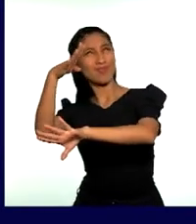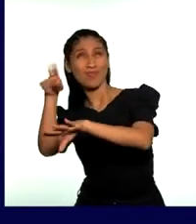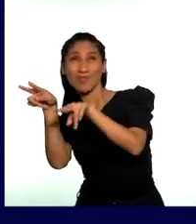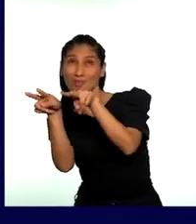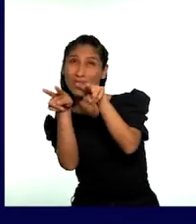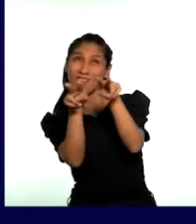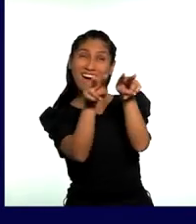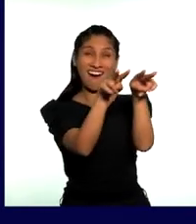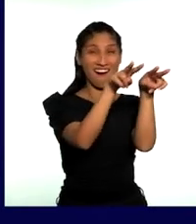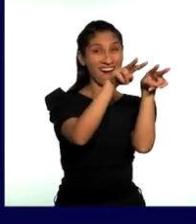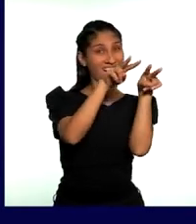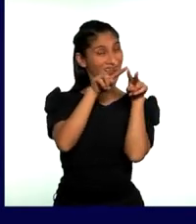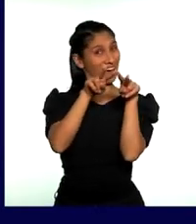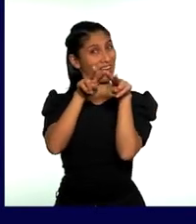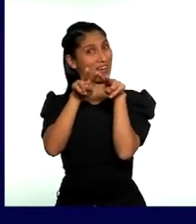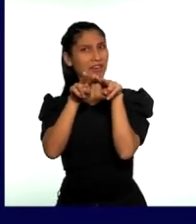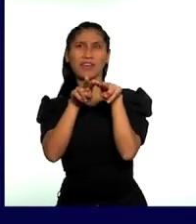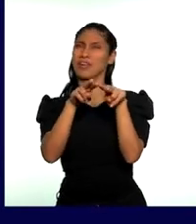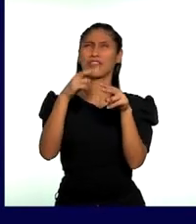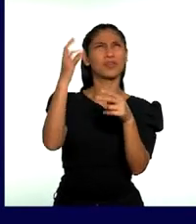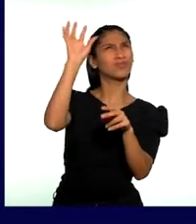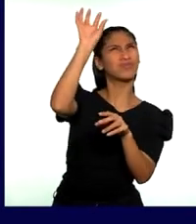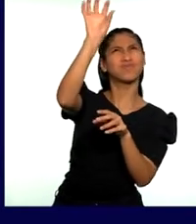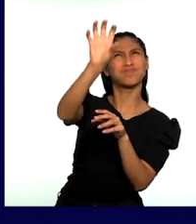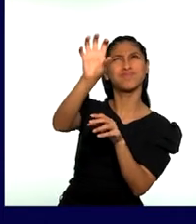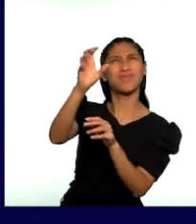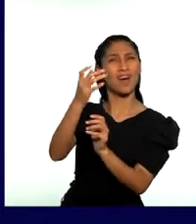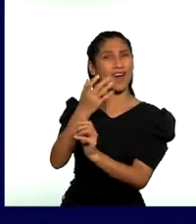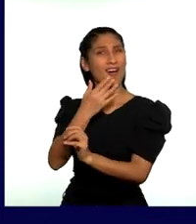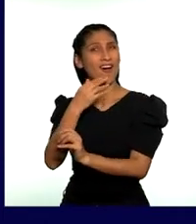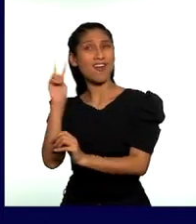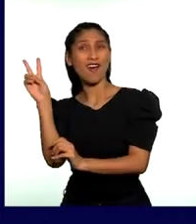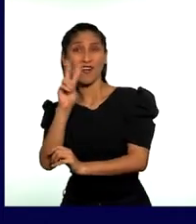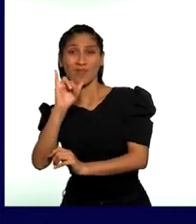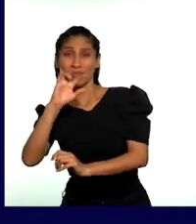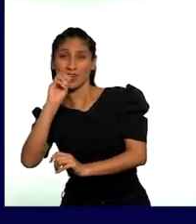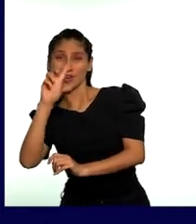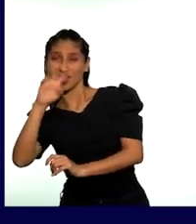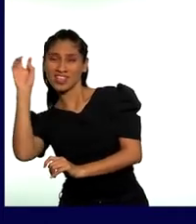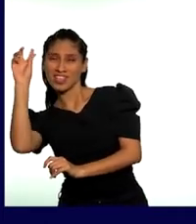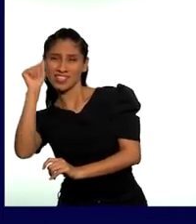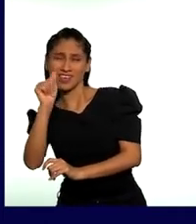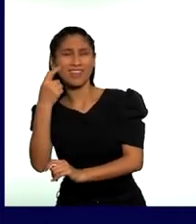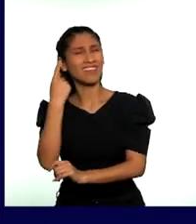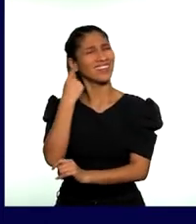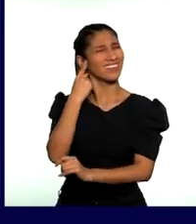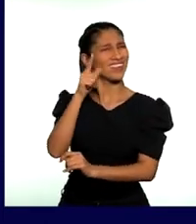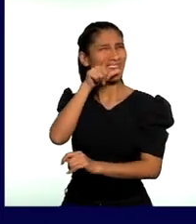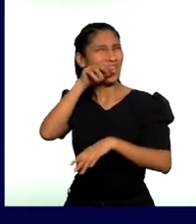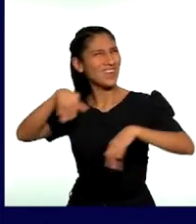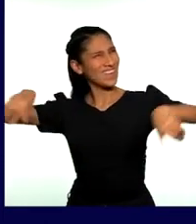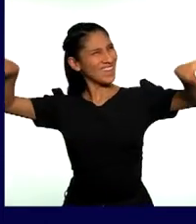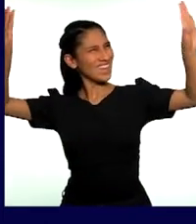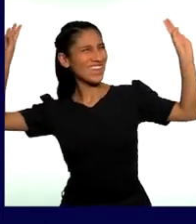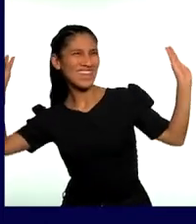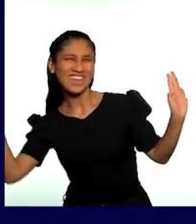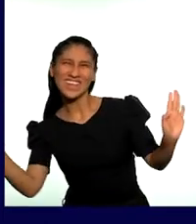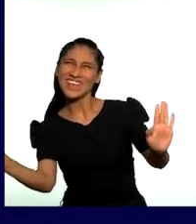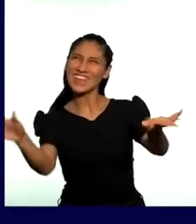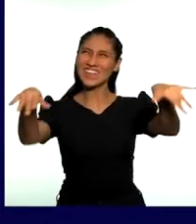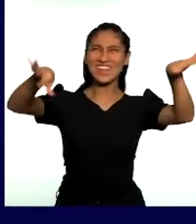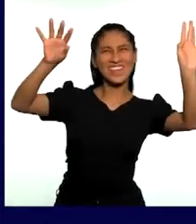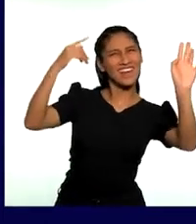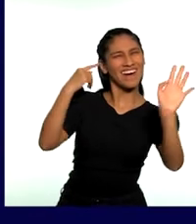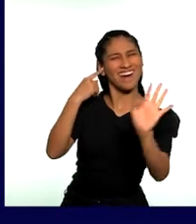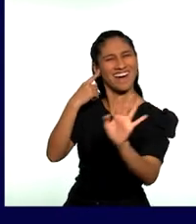suave rostro de la tarde y coger la menuda violeta y escuchar la piante voz del ave. Subir al